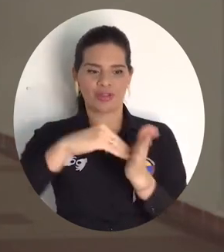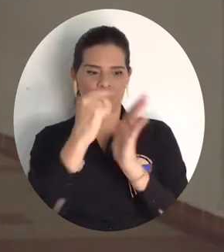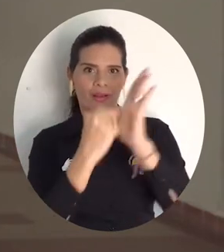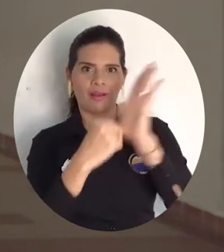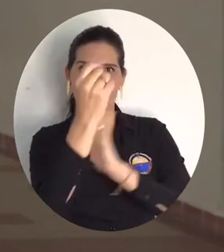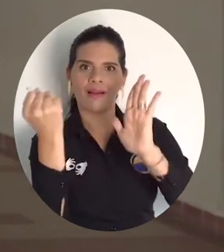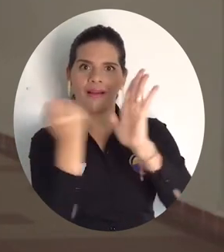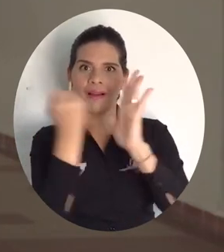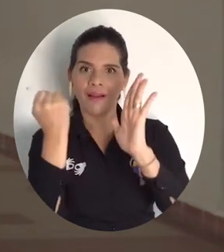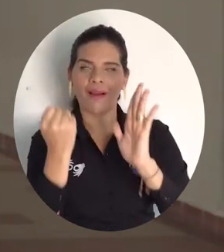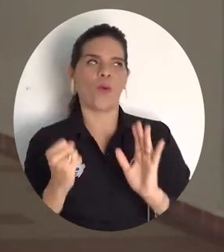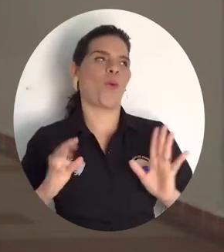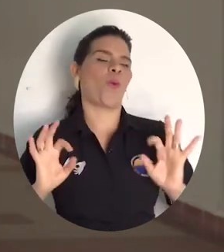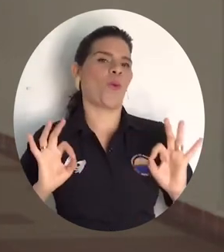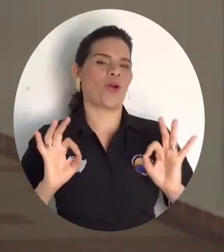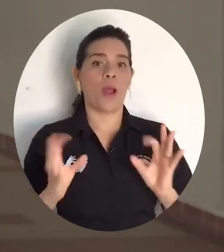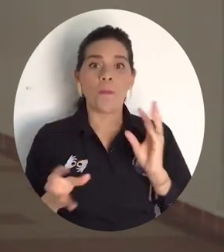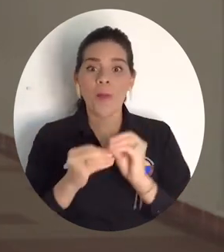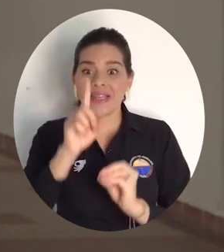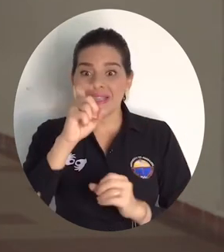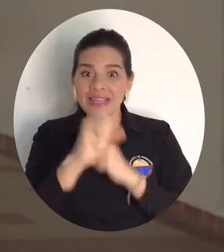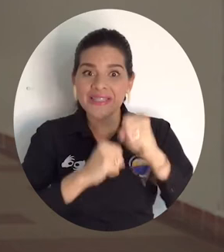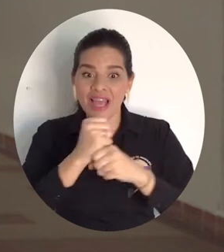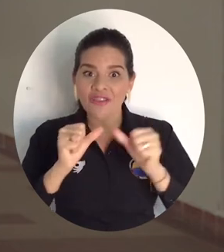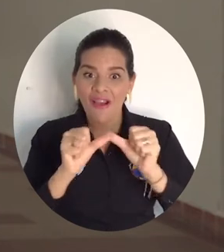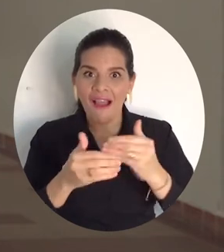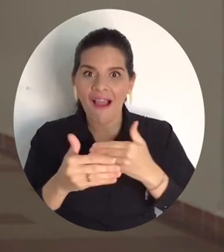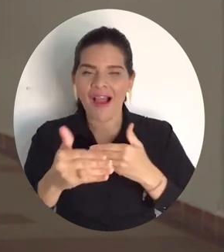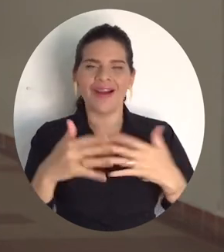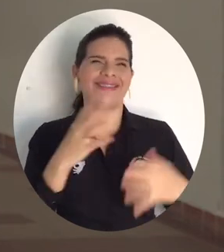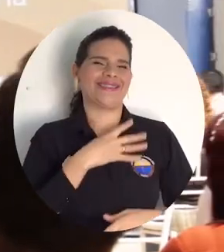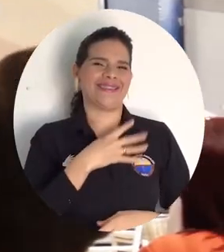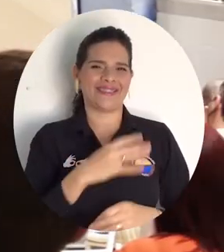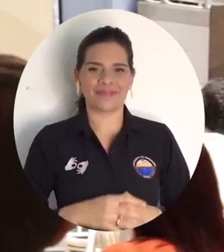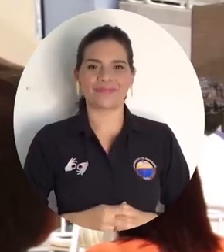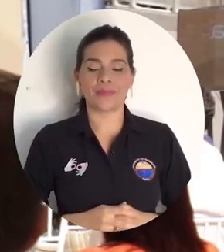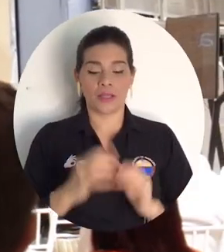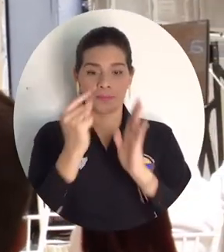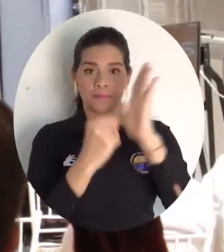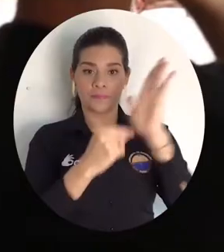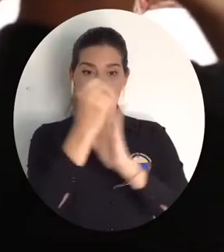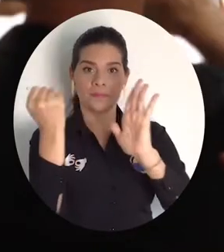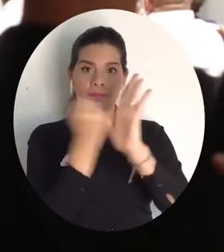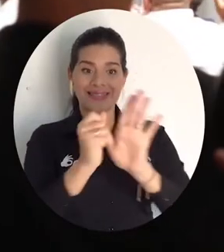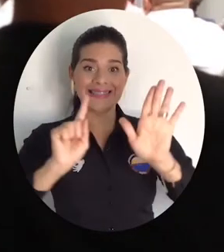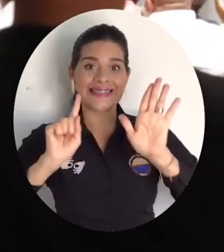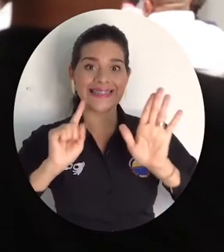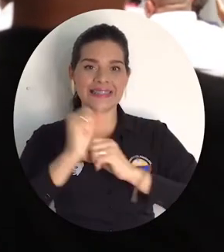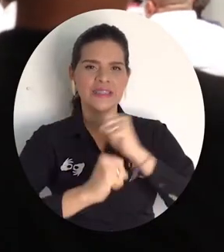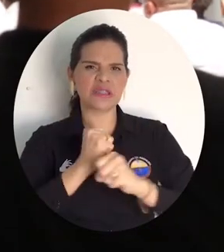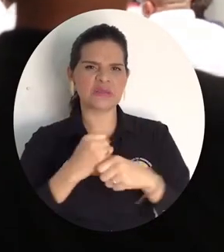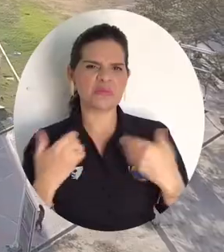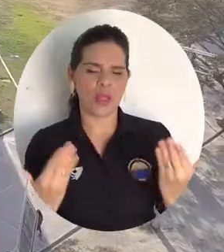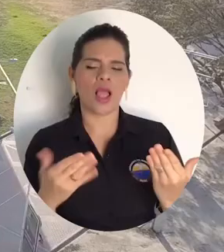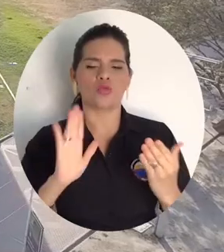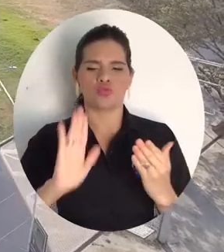hayamos tenido la reacreditación, y me alegro aún más haberla tenido por seis años. La acreditación por seis años, certifica